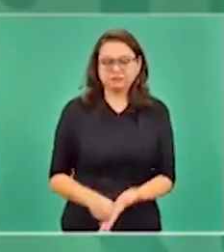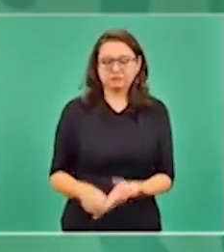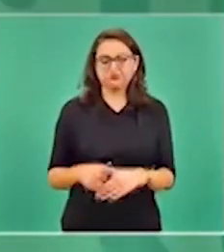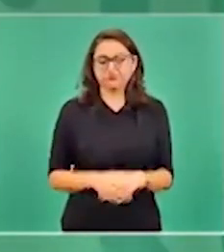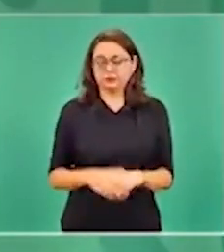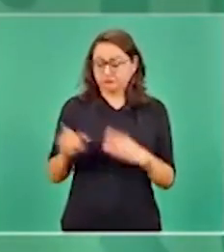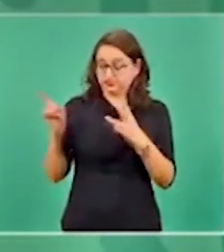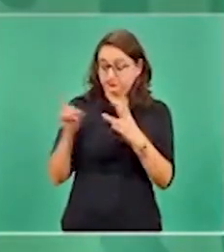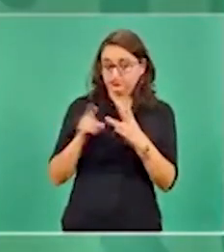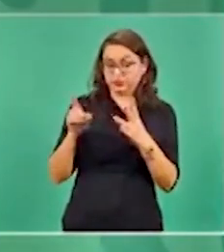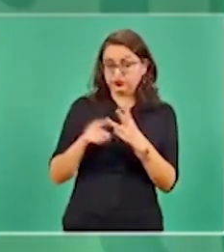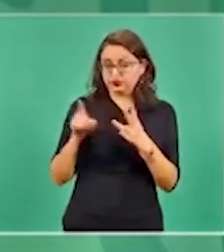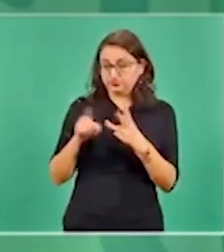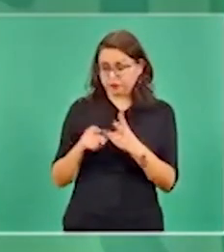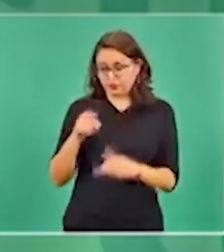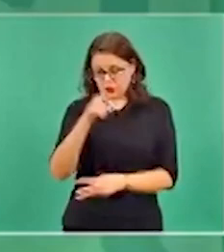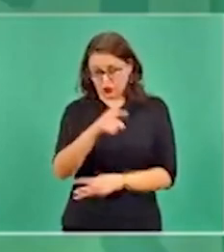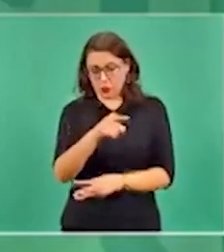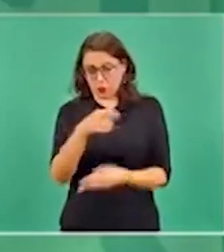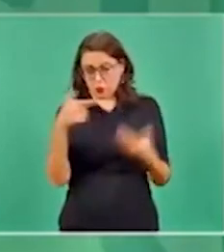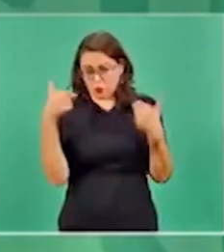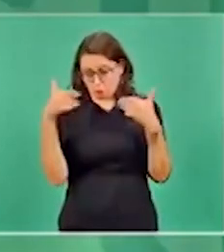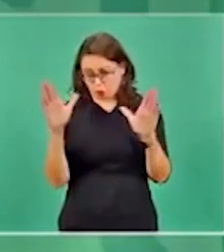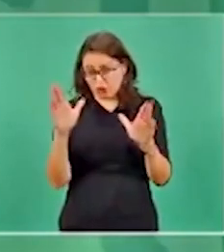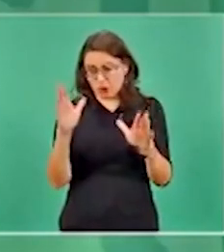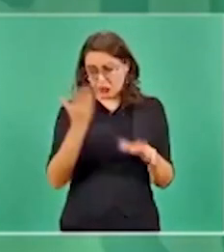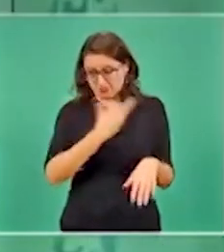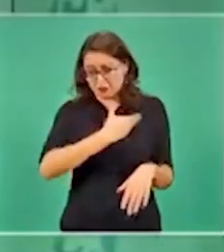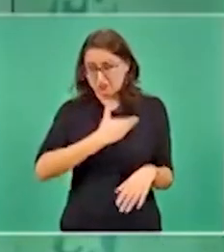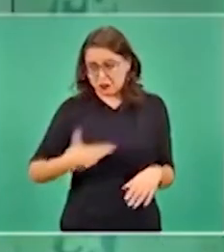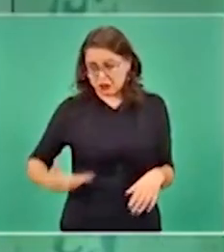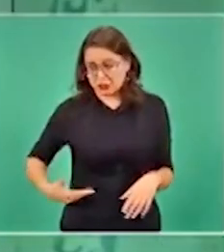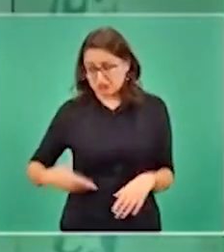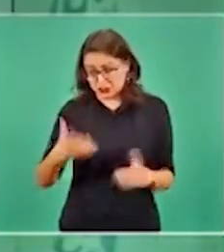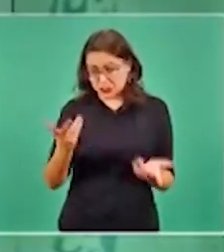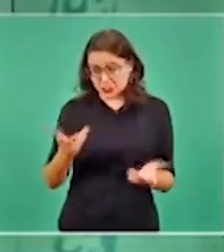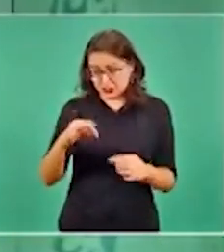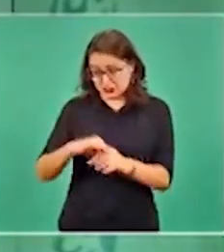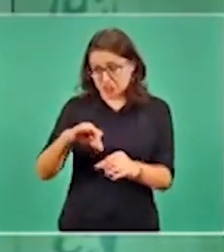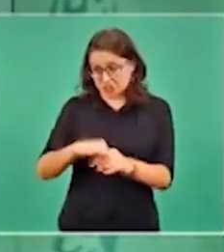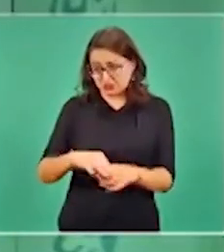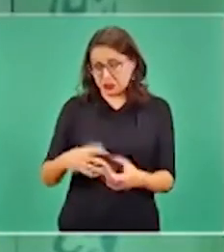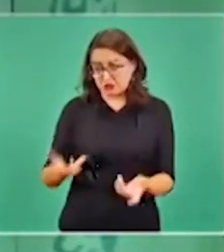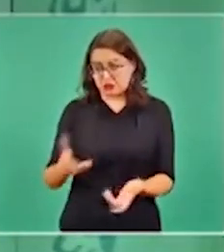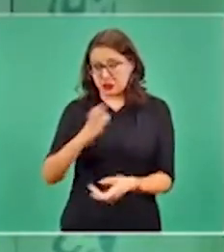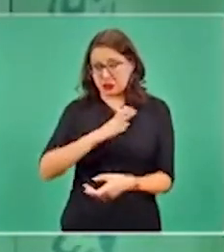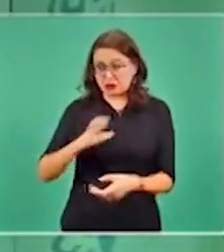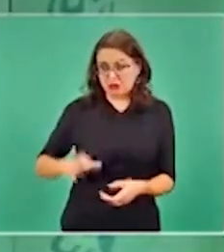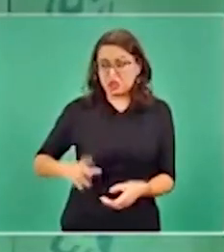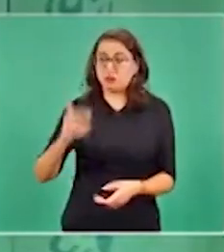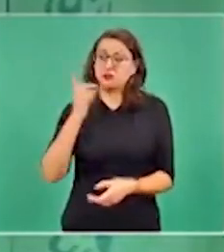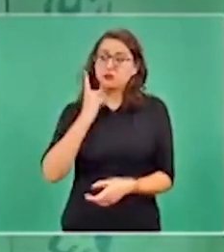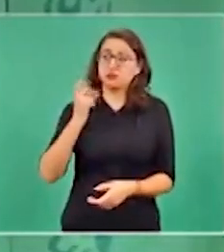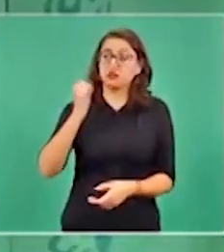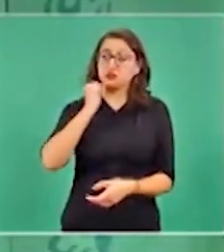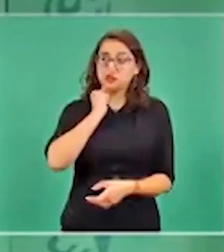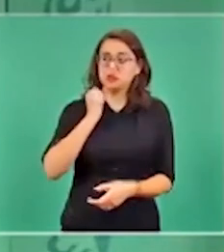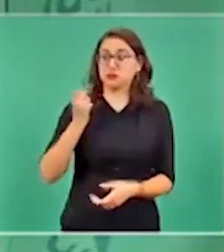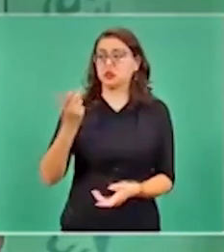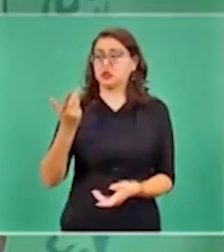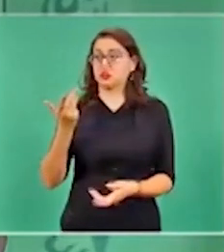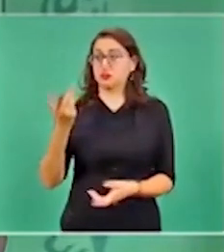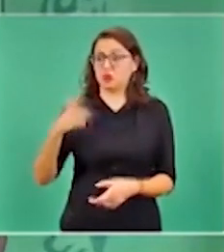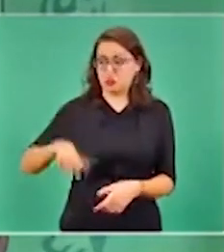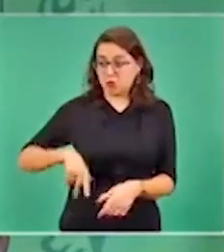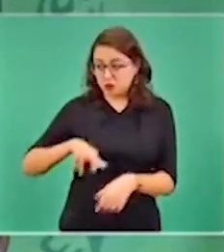Tercera pregunta. ¿Te gustaría que fuese el candidato a diputado, a senador, a gobernador, a presidente?